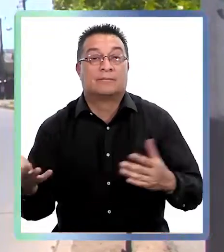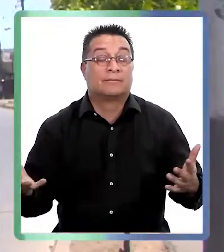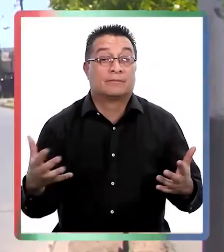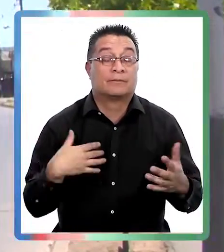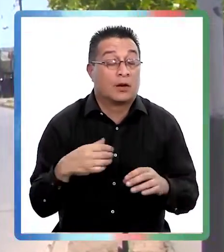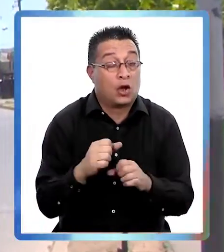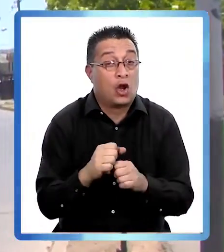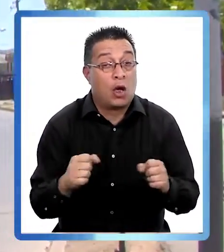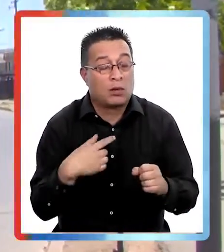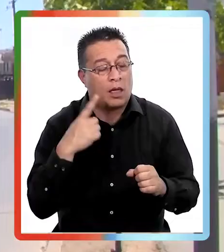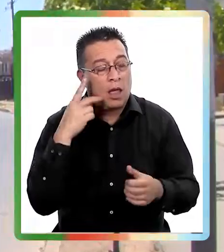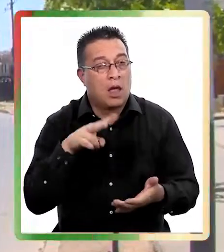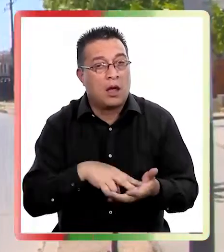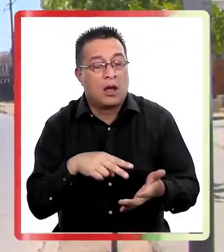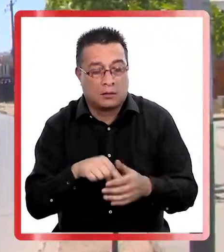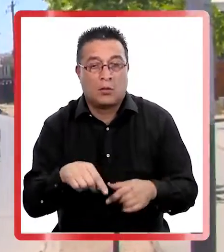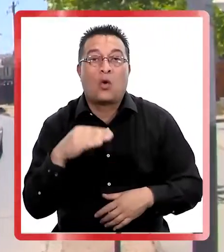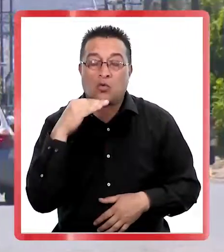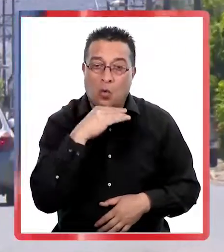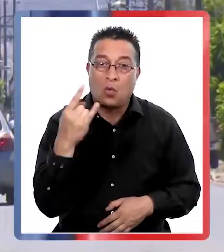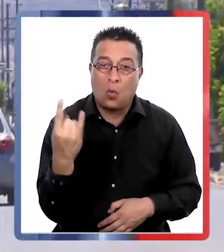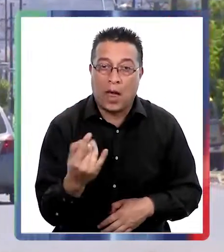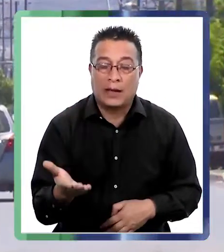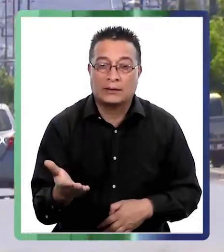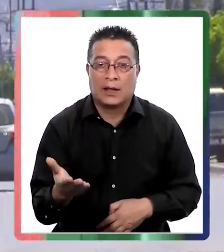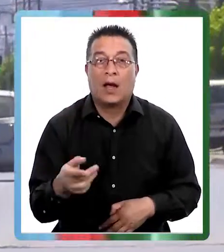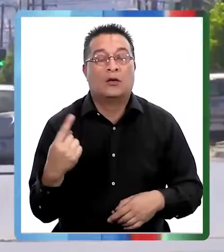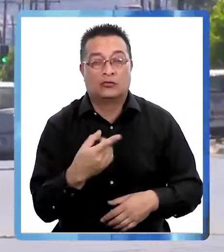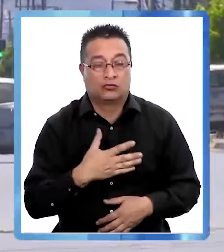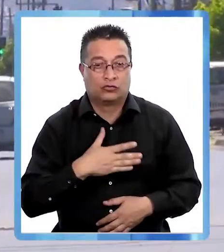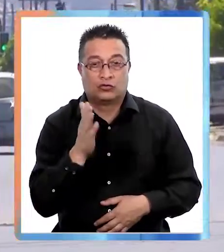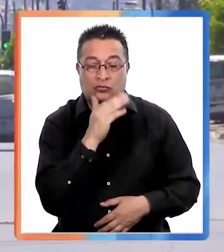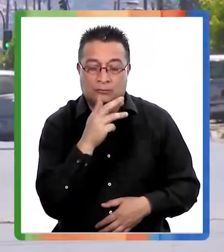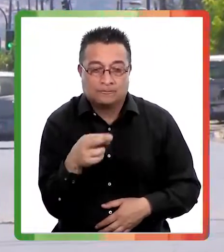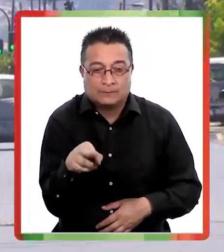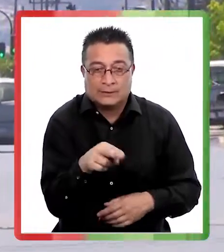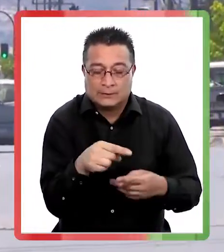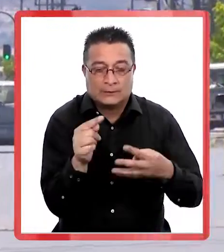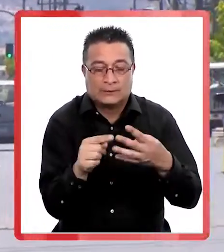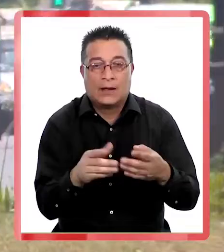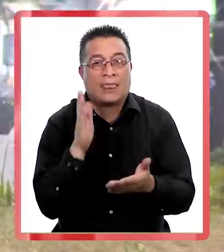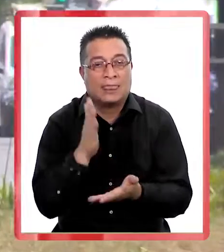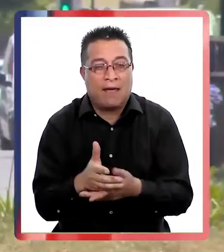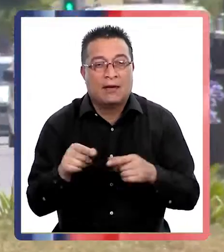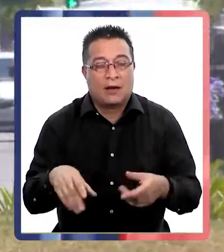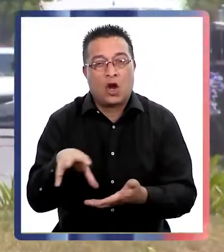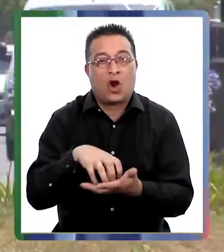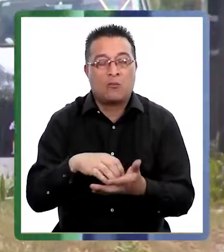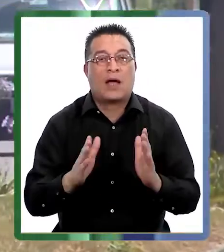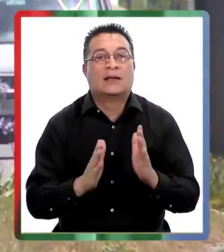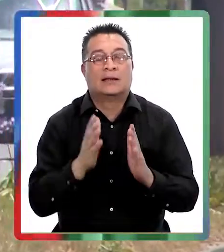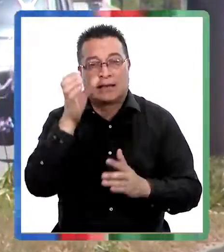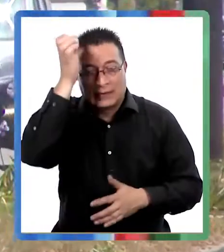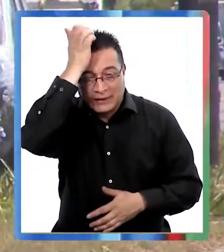Entonces no podemos quedarnos esperando, esta es una urgencia, nosotros no tenemos la frecuencia que necesitamos hoy día tener en